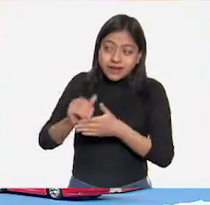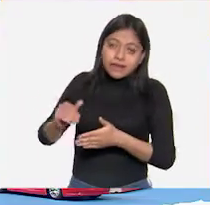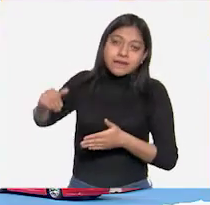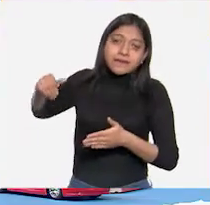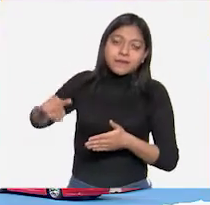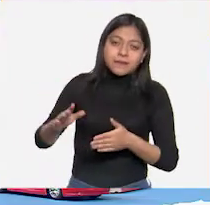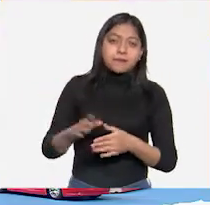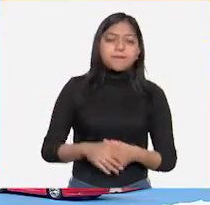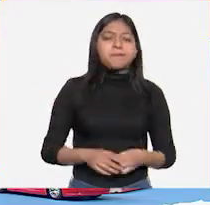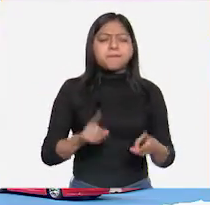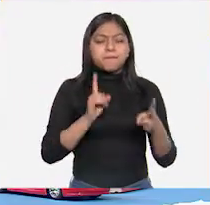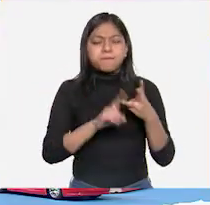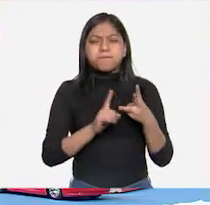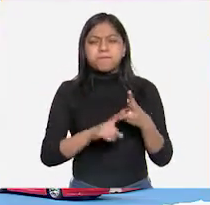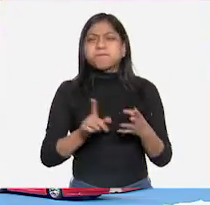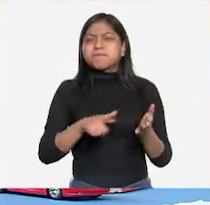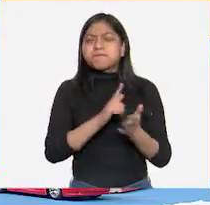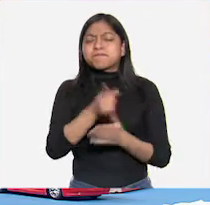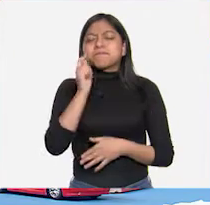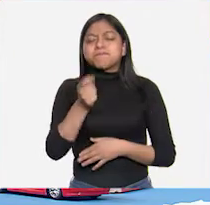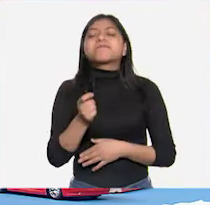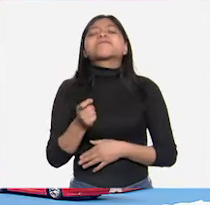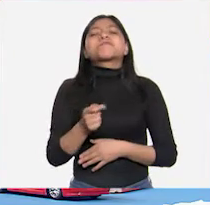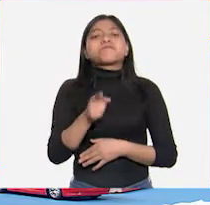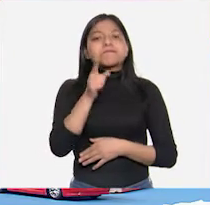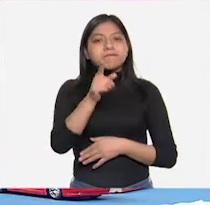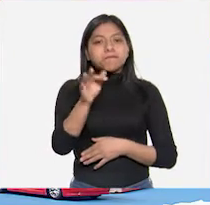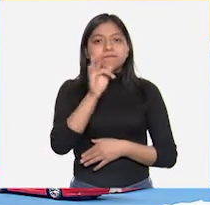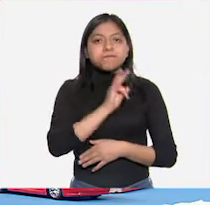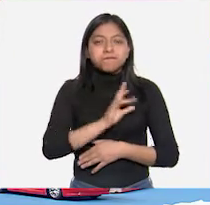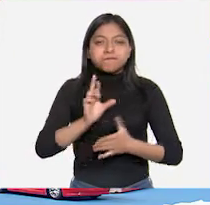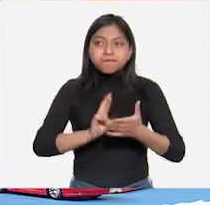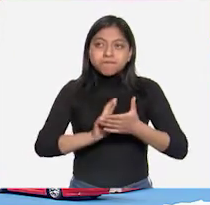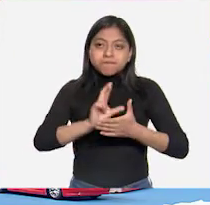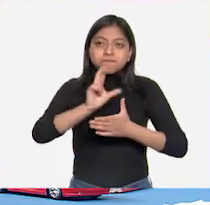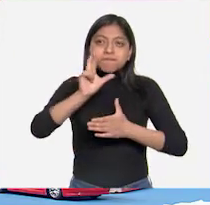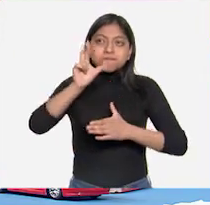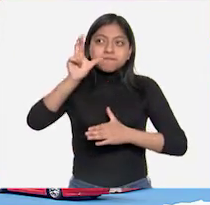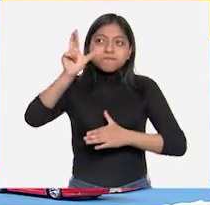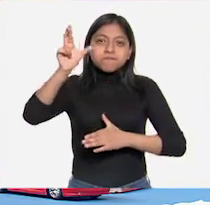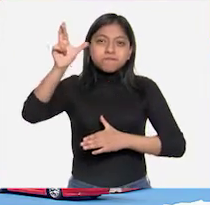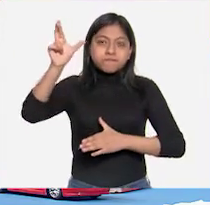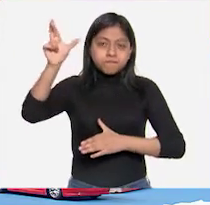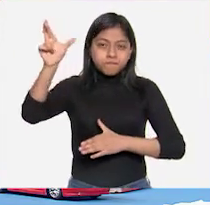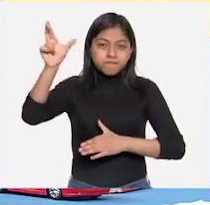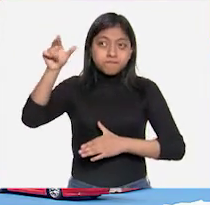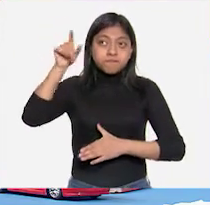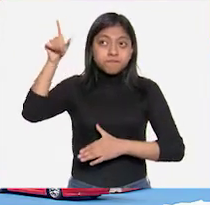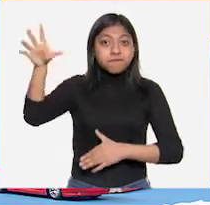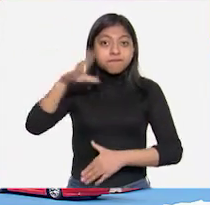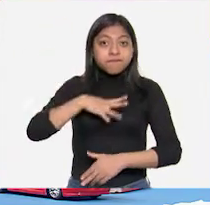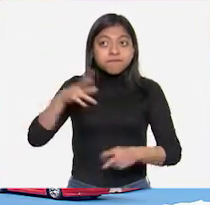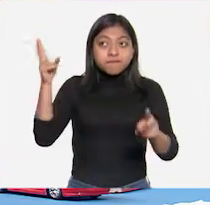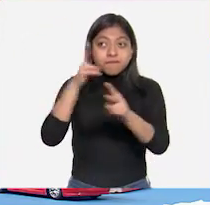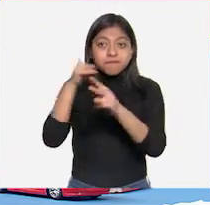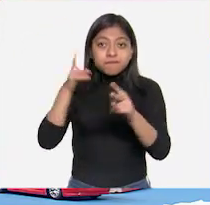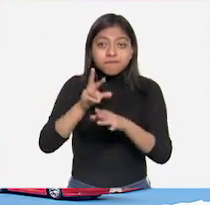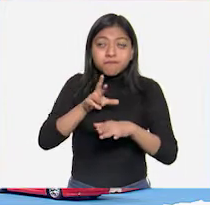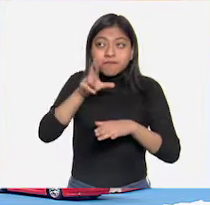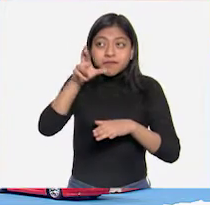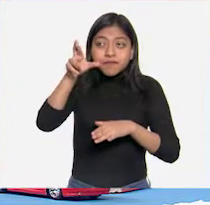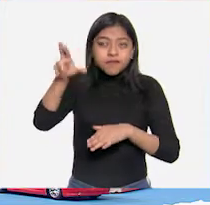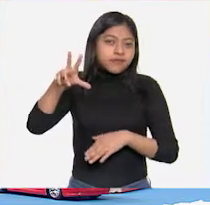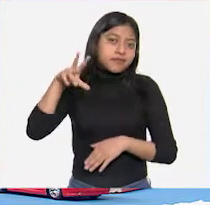La tercera ley de Newton explica cómo un cohete puede moverse por el espacio. Aunque no haya aire contra el que empujar,